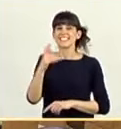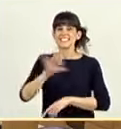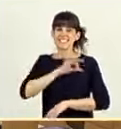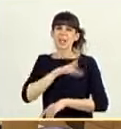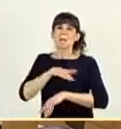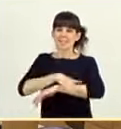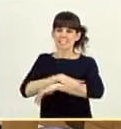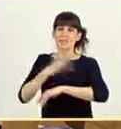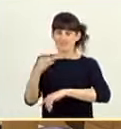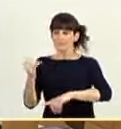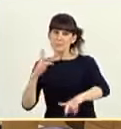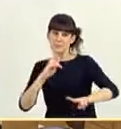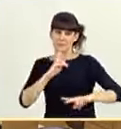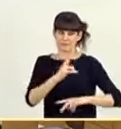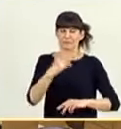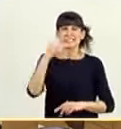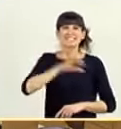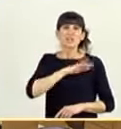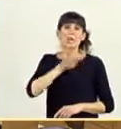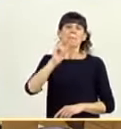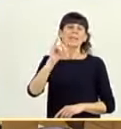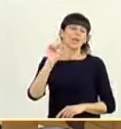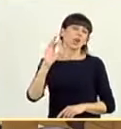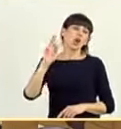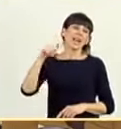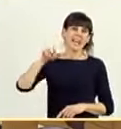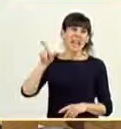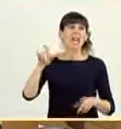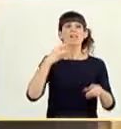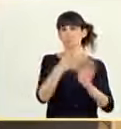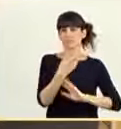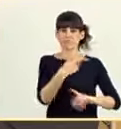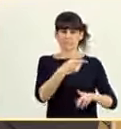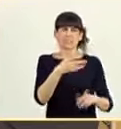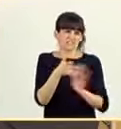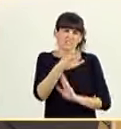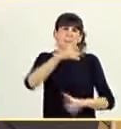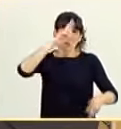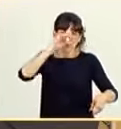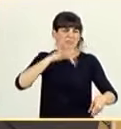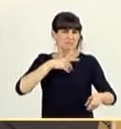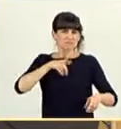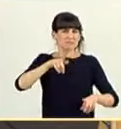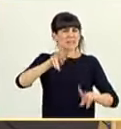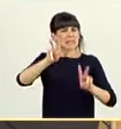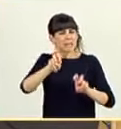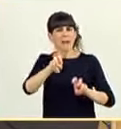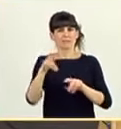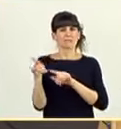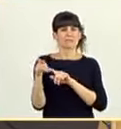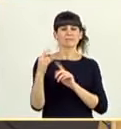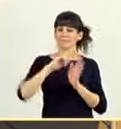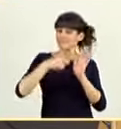Señor Picornel, yo comparto con ustedes la preocupación que generan la situación de irregularidad de los